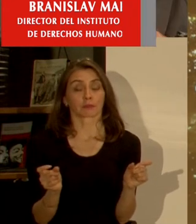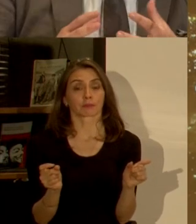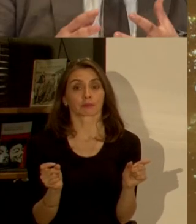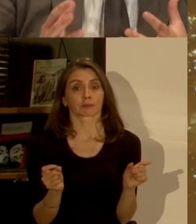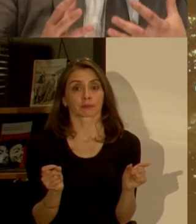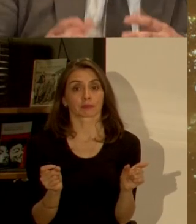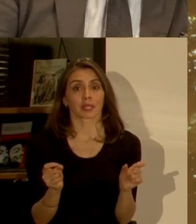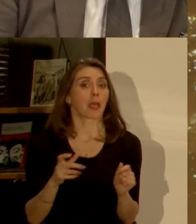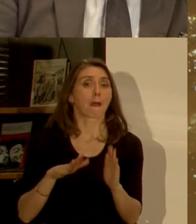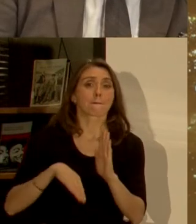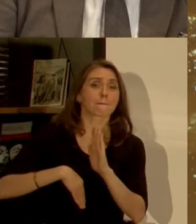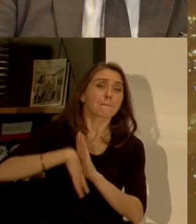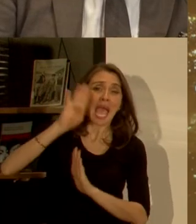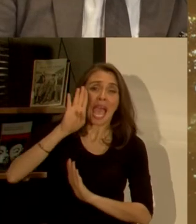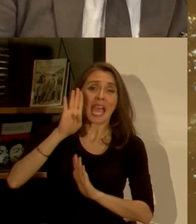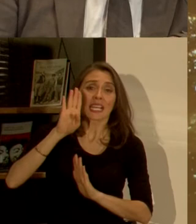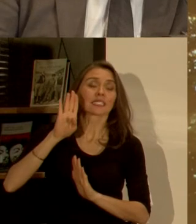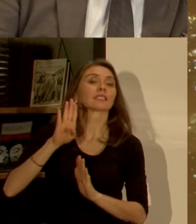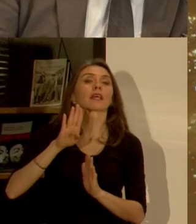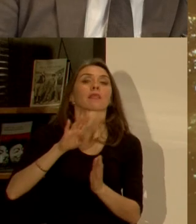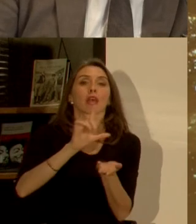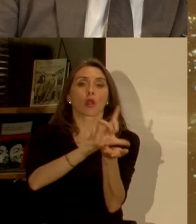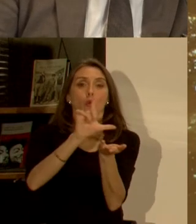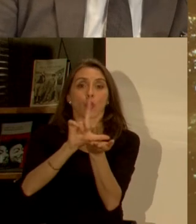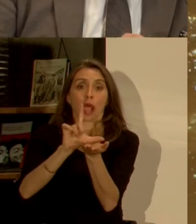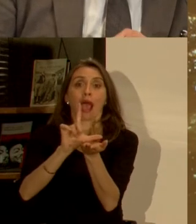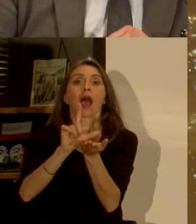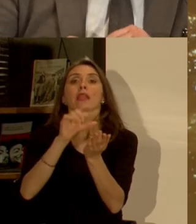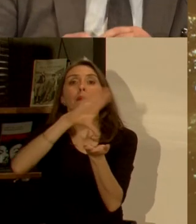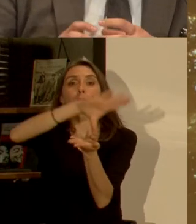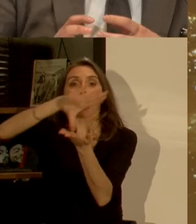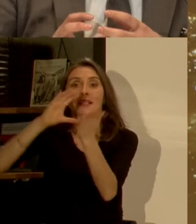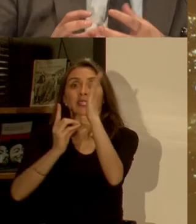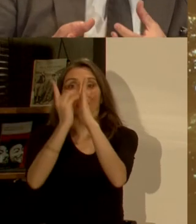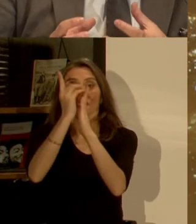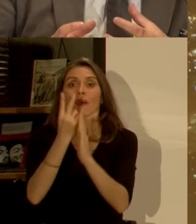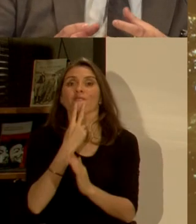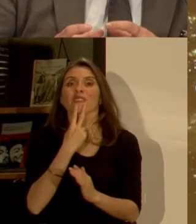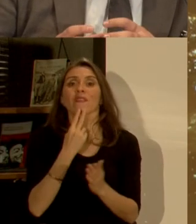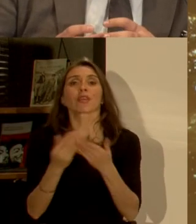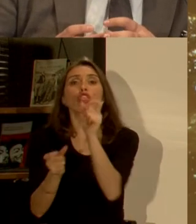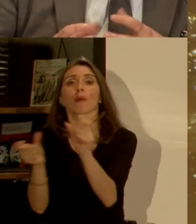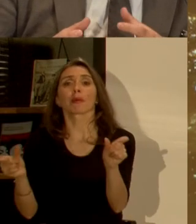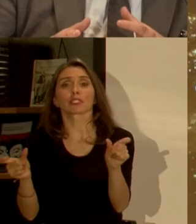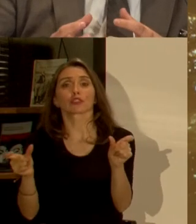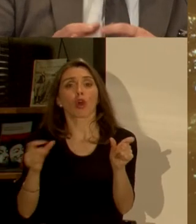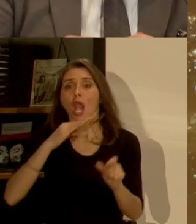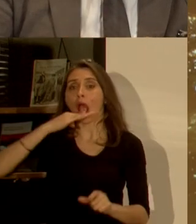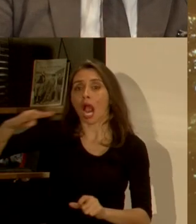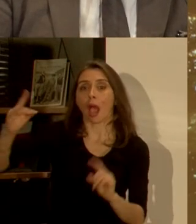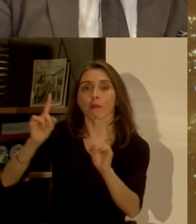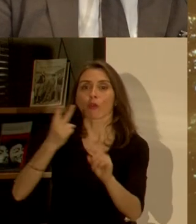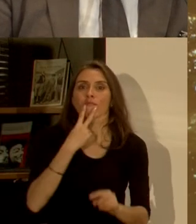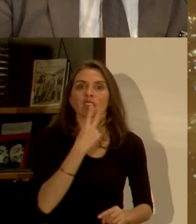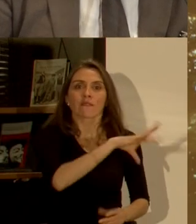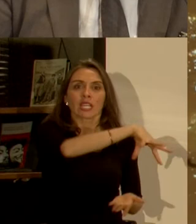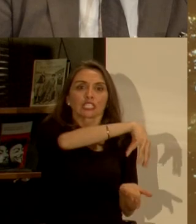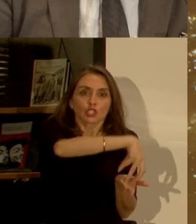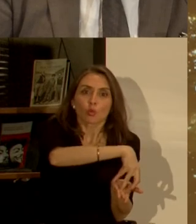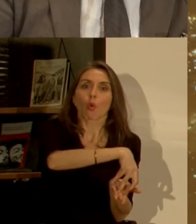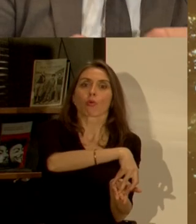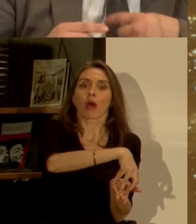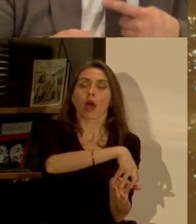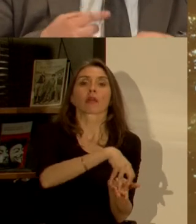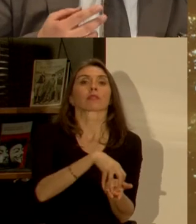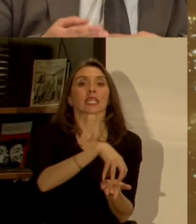la gran mayoría de las zonas desarrolladas van a vivir en ciudades por tanto hablar del fenómeno de ciudades tampoco es ajeno a